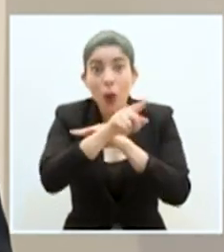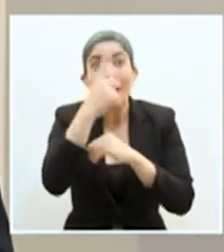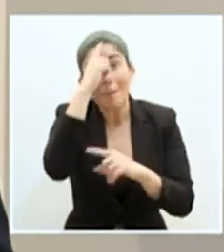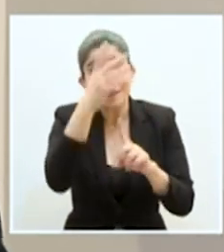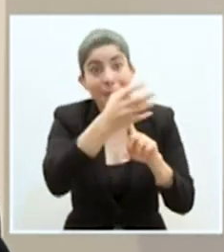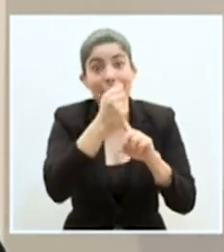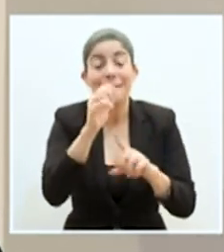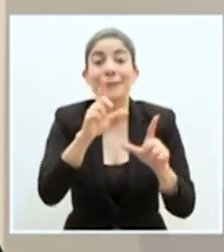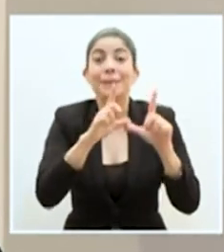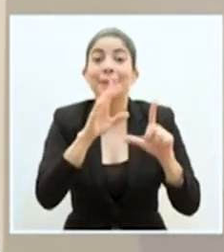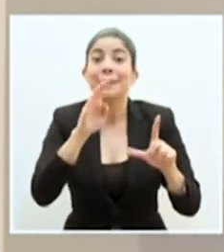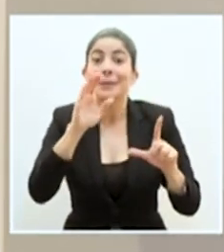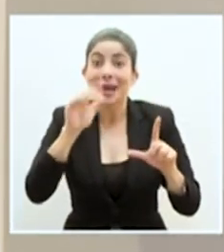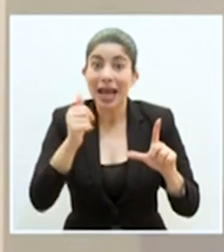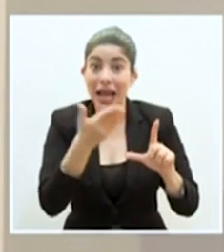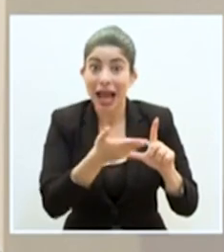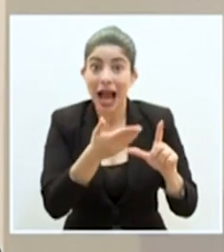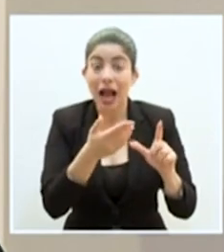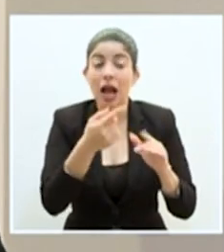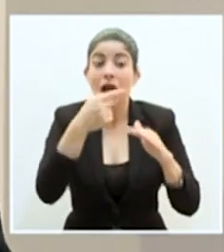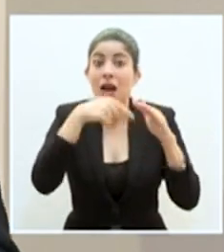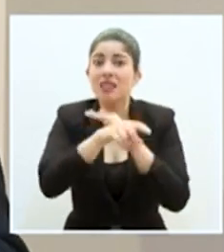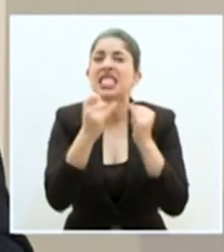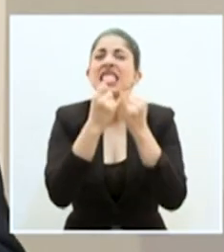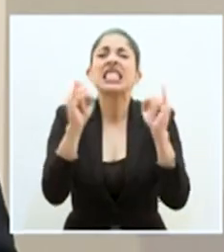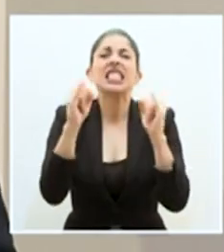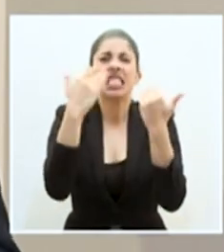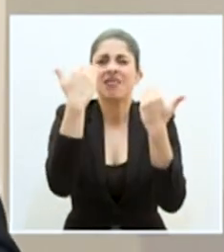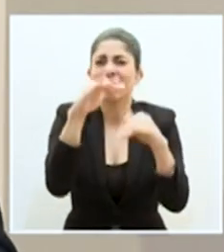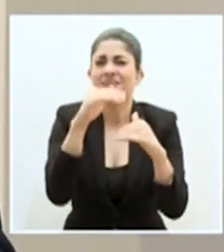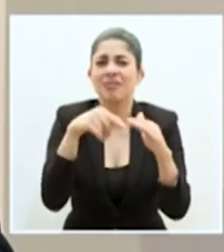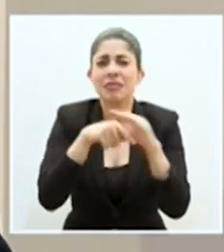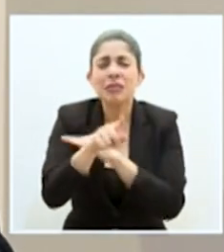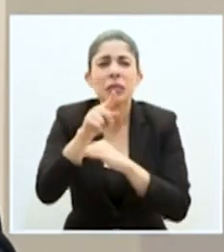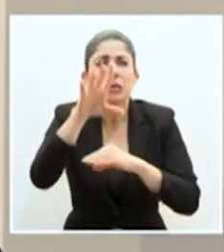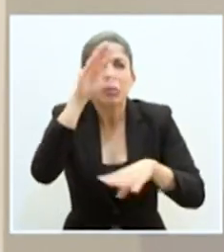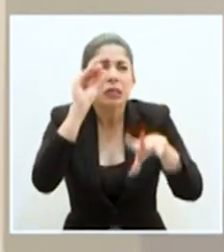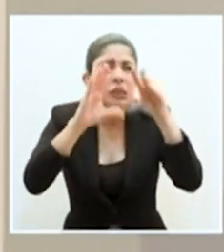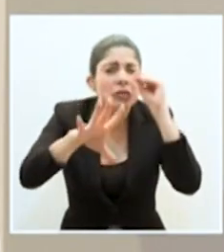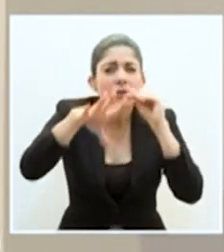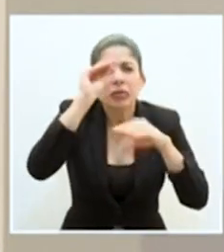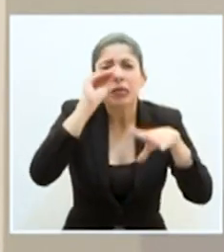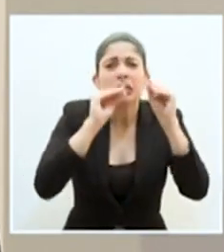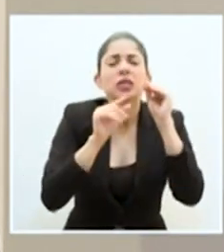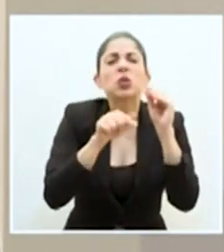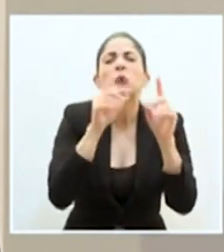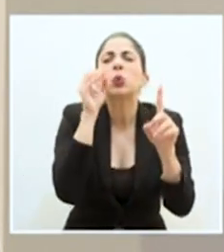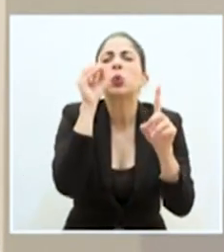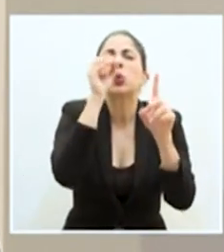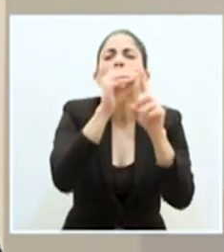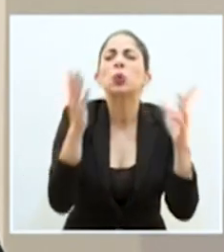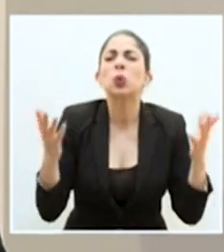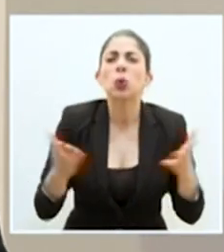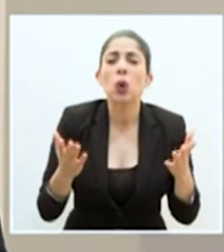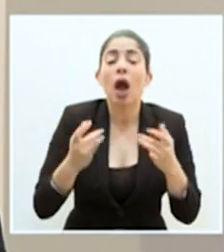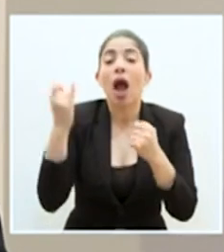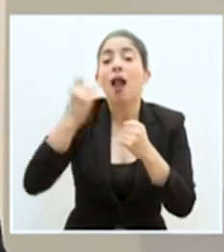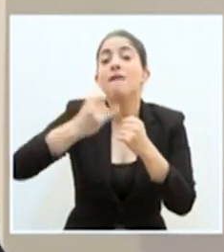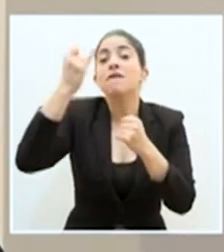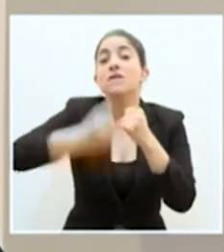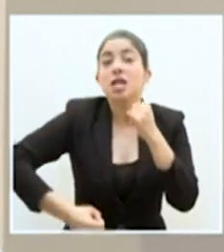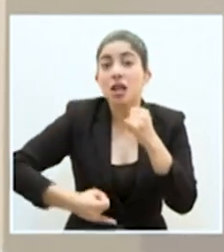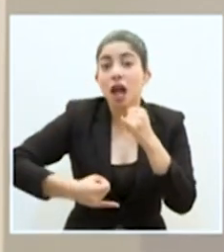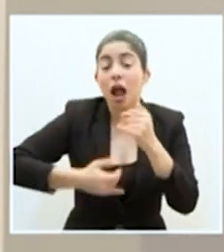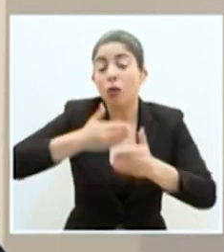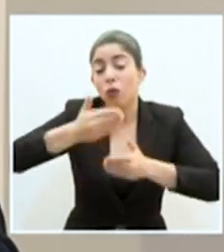becas con acceso ilimitado a estas rutas de aprendizaje, con la intención entonces de que al final de ese